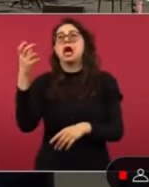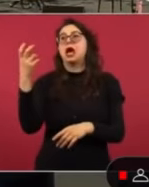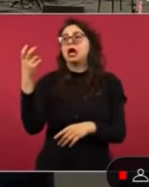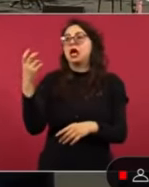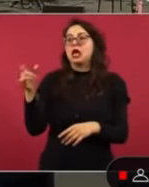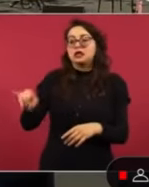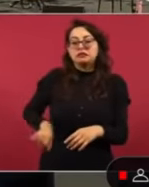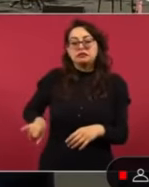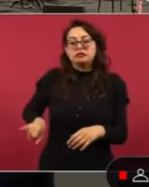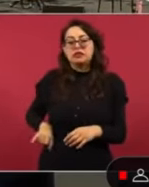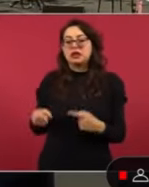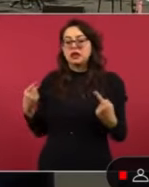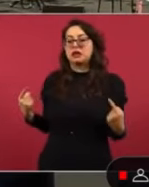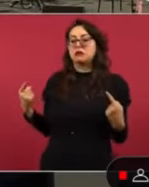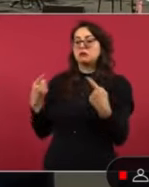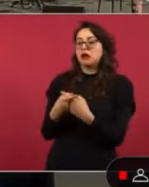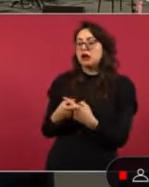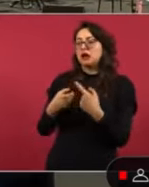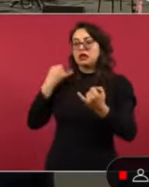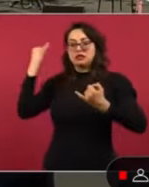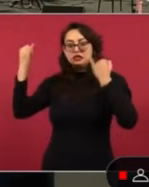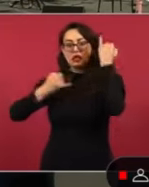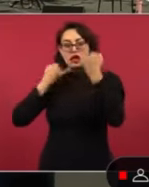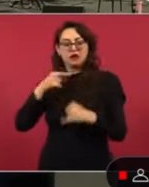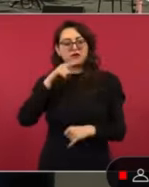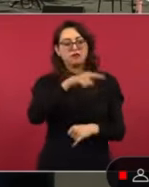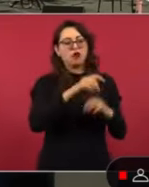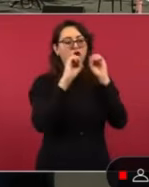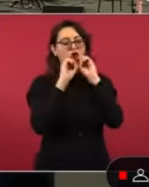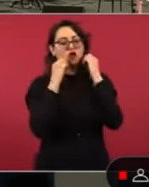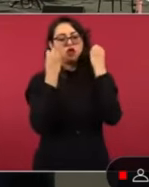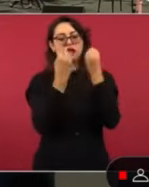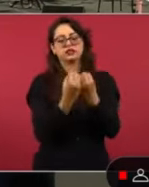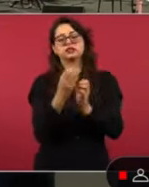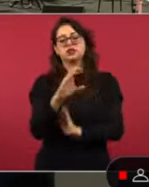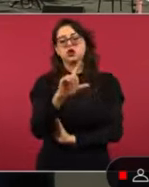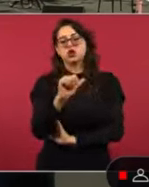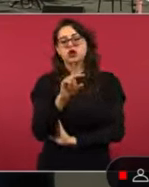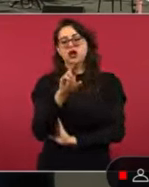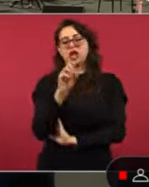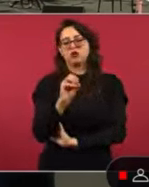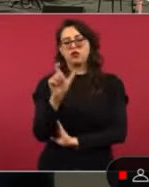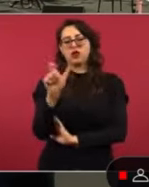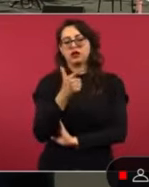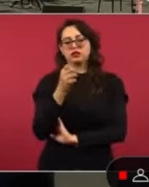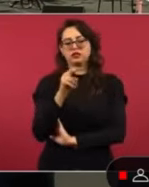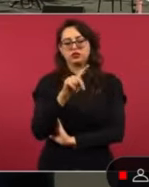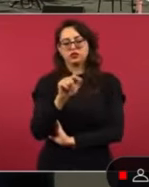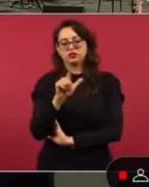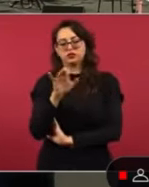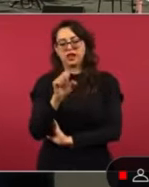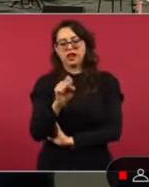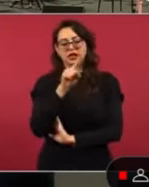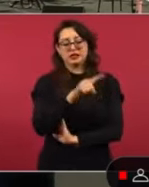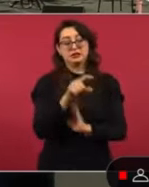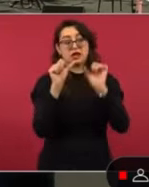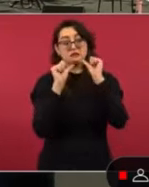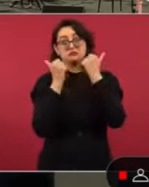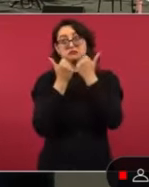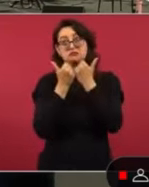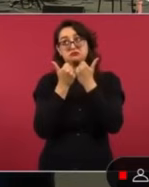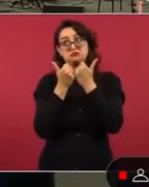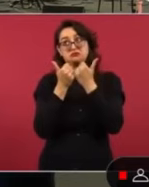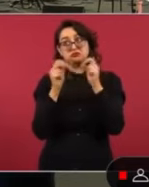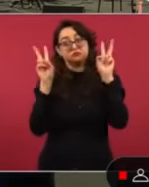La Organización Mexicana es a favor de la corrupción y la impunidad de Claudio X. González. Esta empresa, sin fines de lucro, dicen